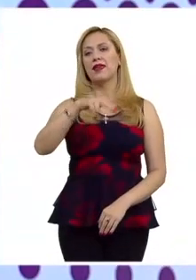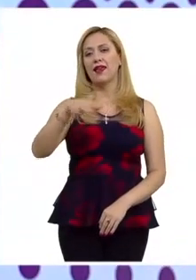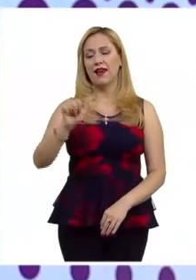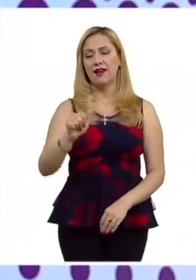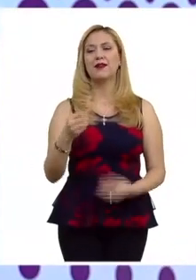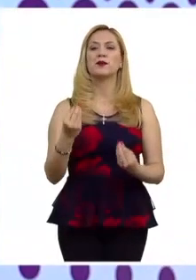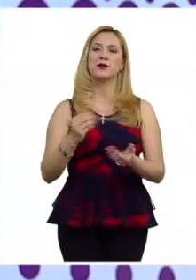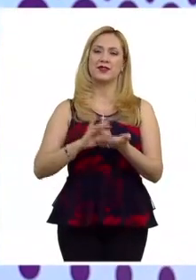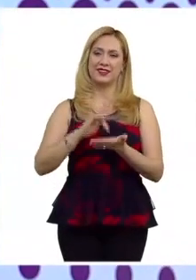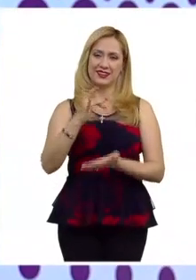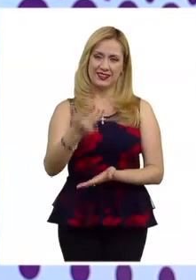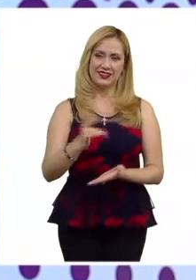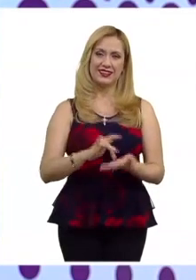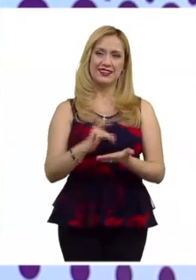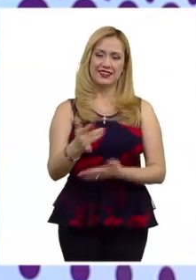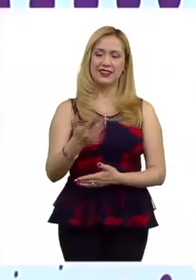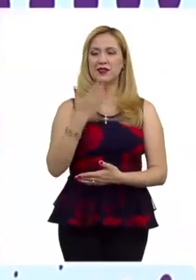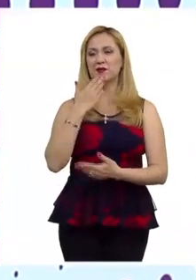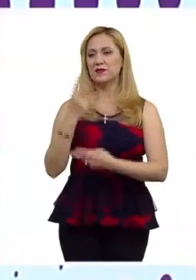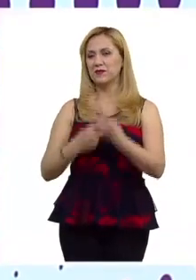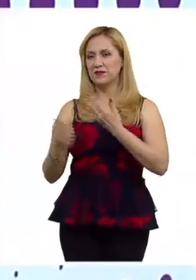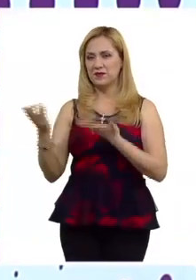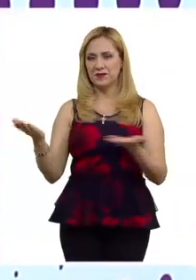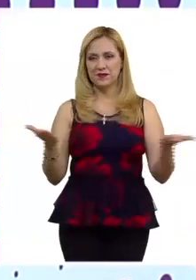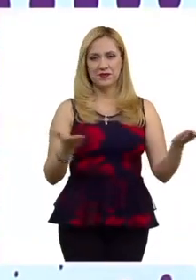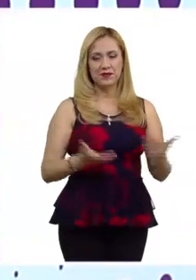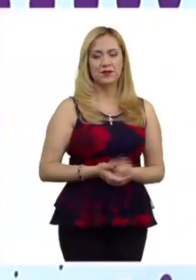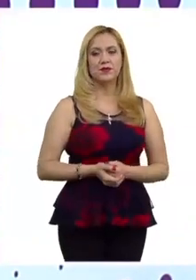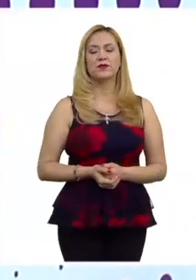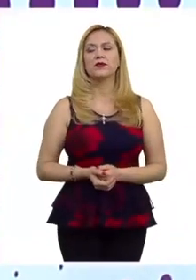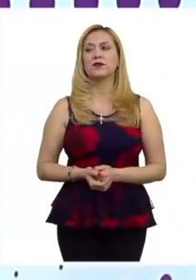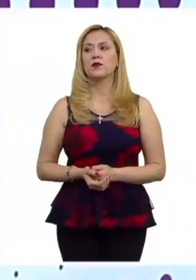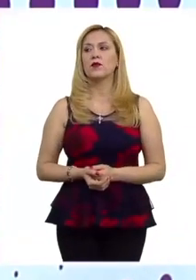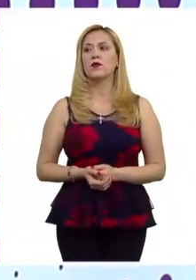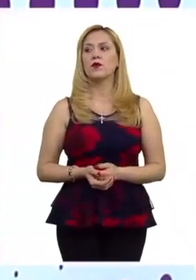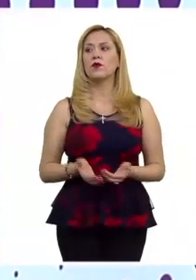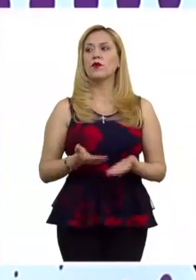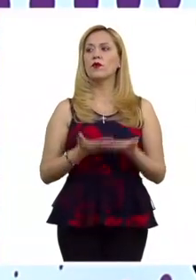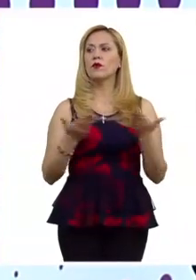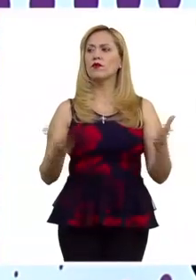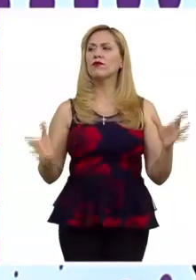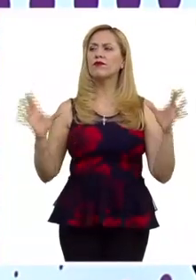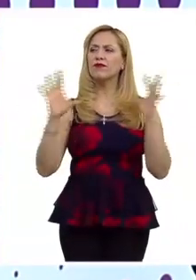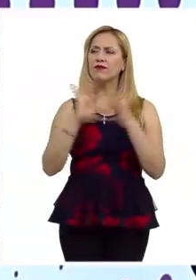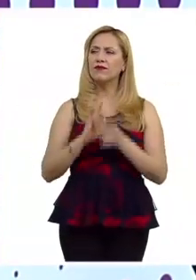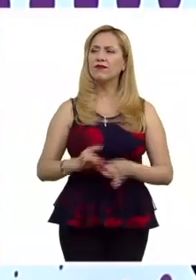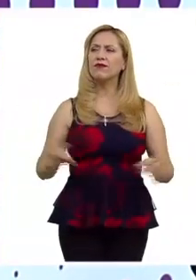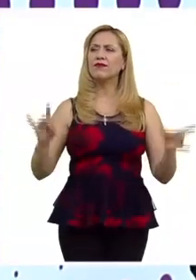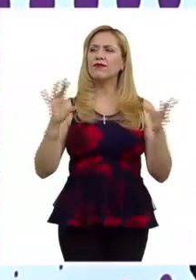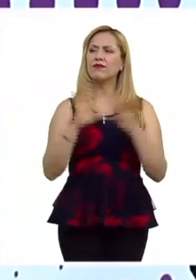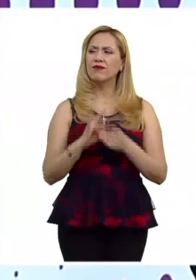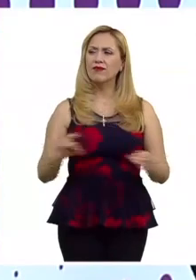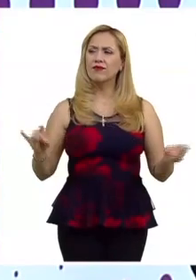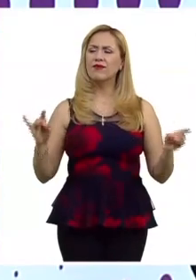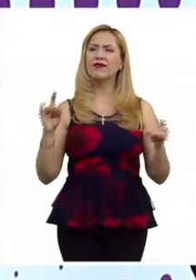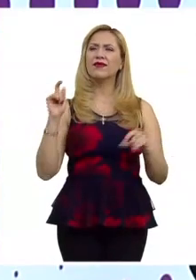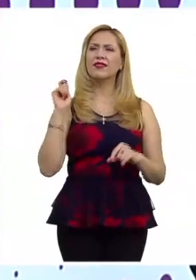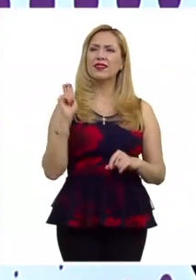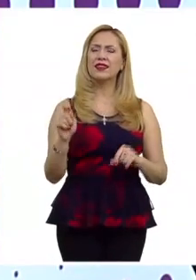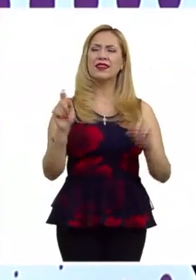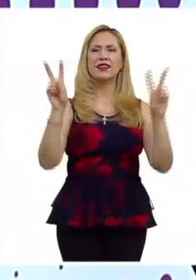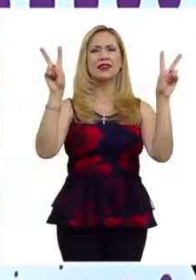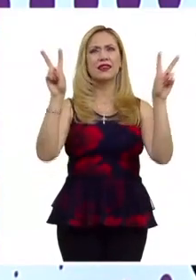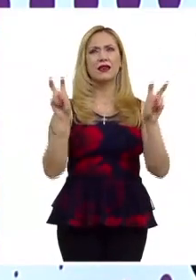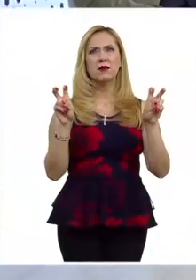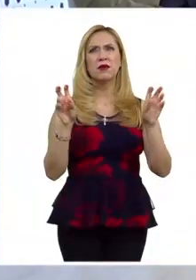Un honor estar aquí. Gracias. Bienvenido, Jorge. Bueno, si Leopoldo nos puedes dar una introducción al tema, ¿qué